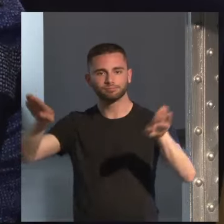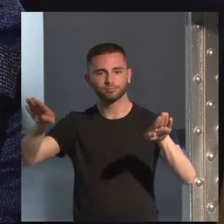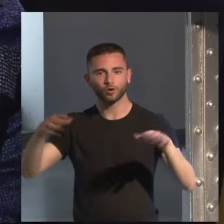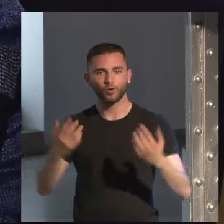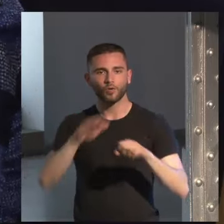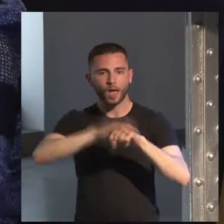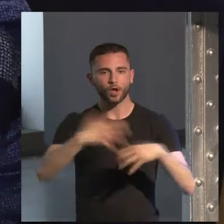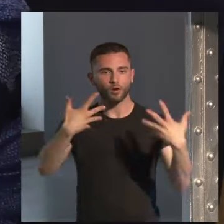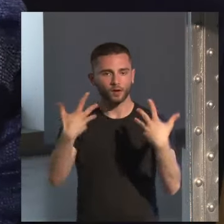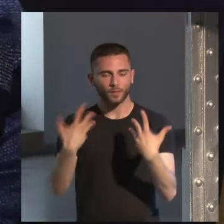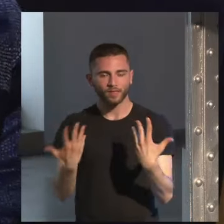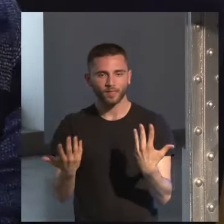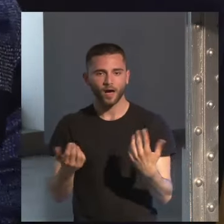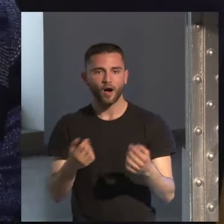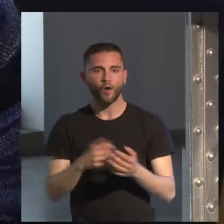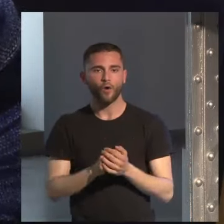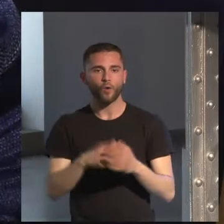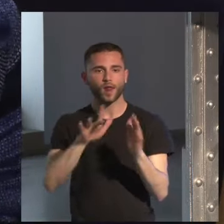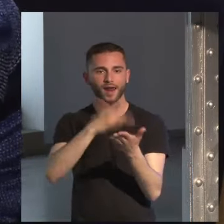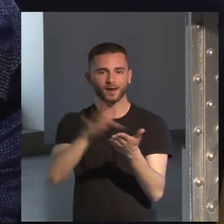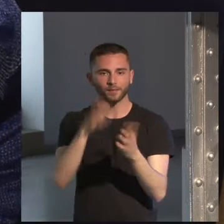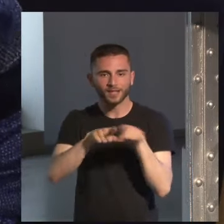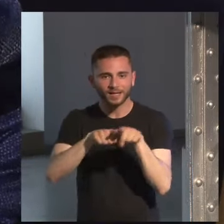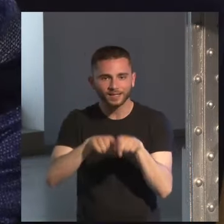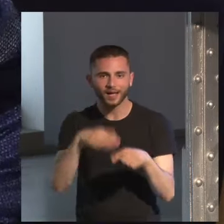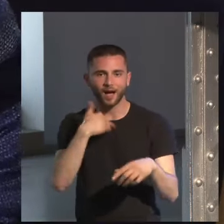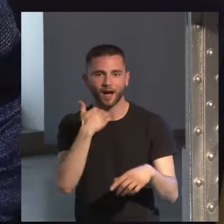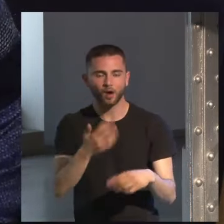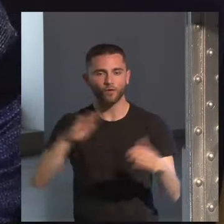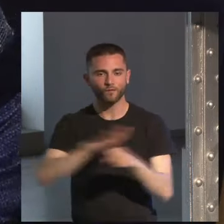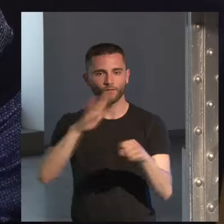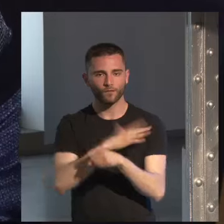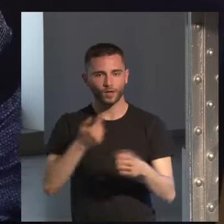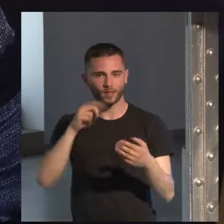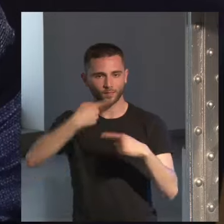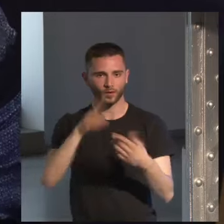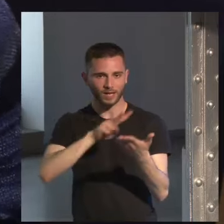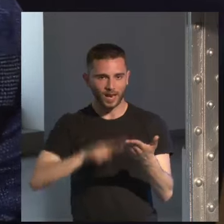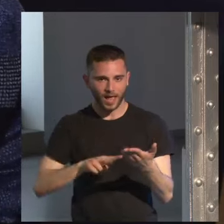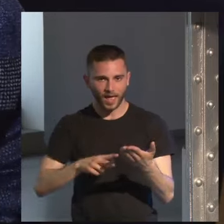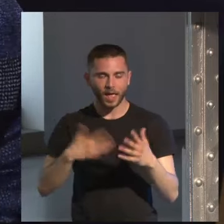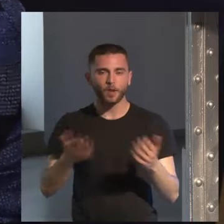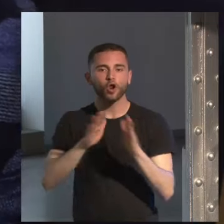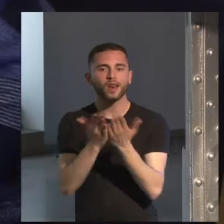literaria a que le creen a un crítico al que le creen ¿cómo les llegan los libros? y sobre todo ¿qué libro tienen hoy?